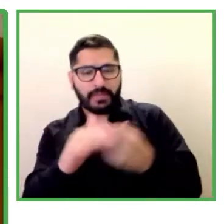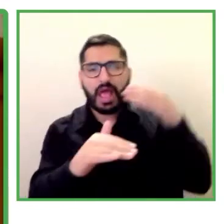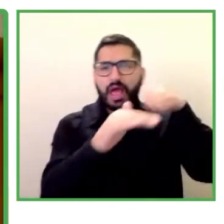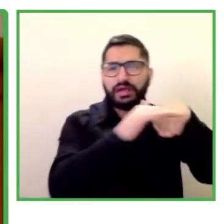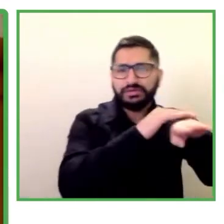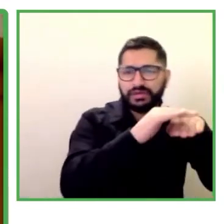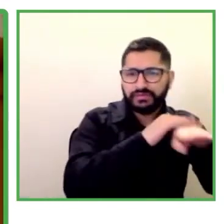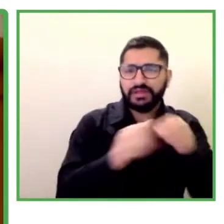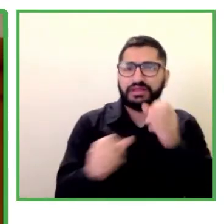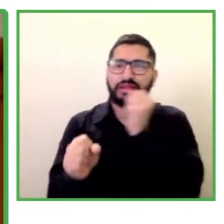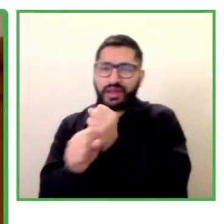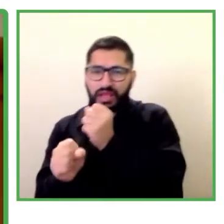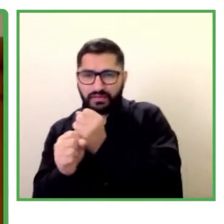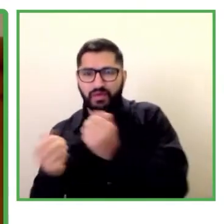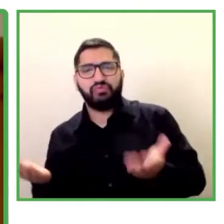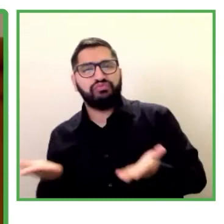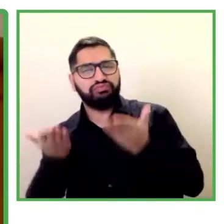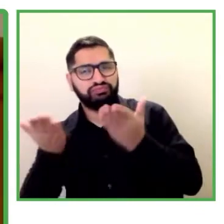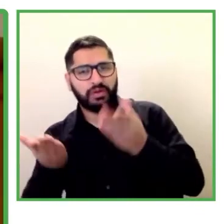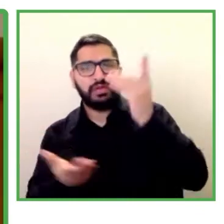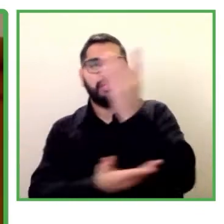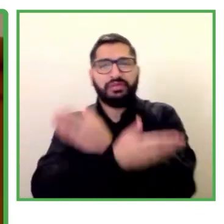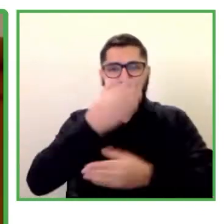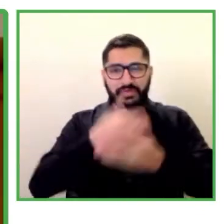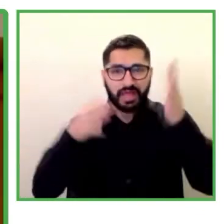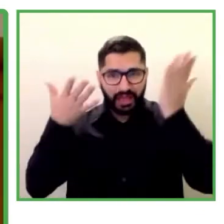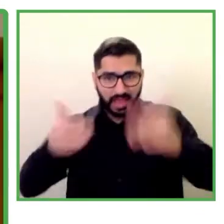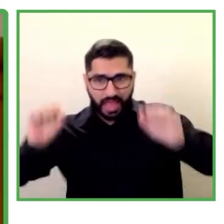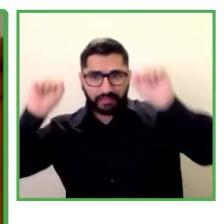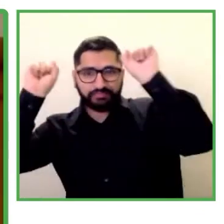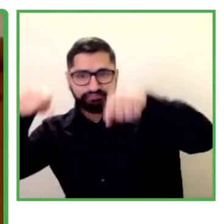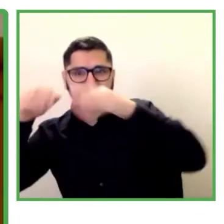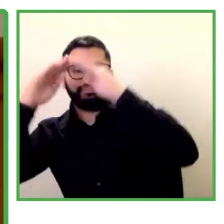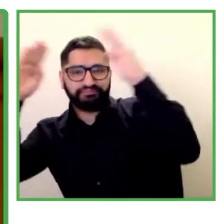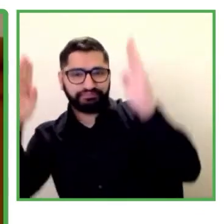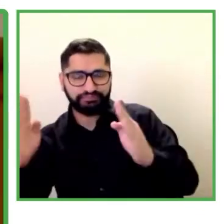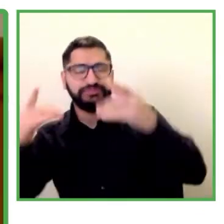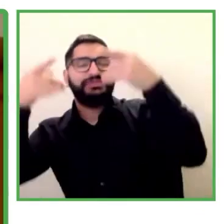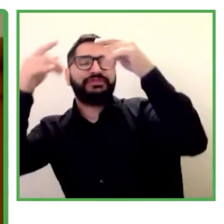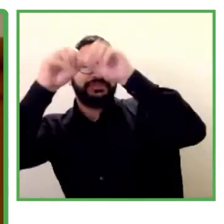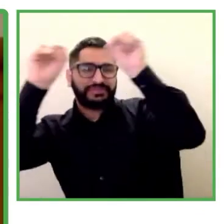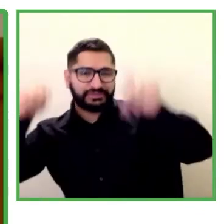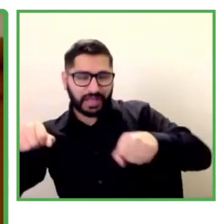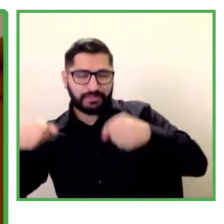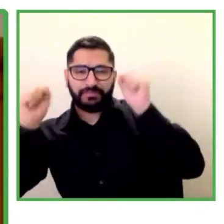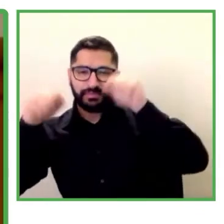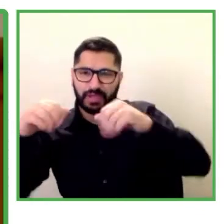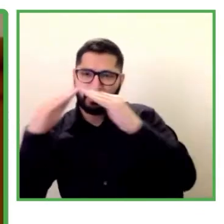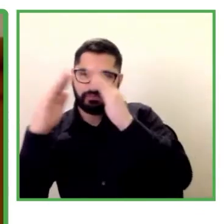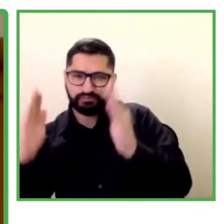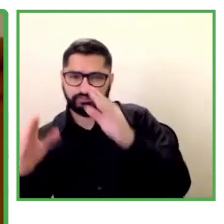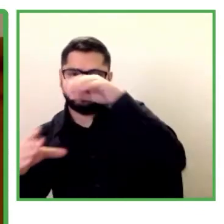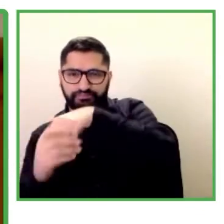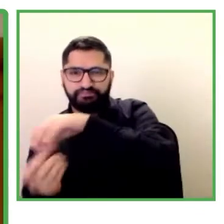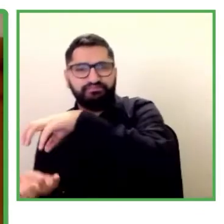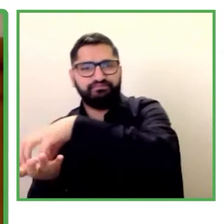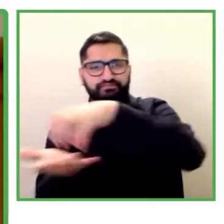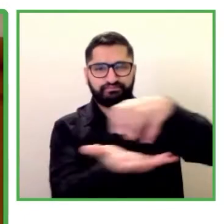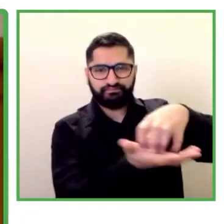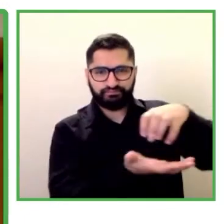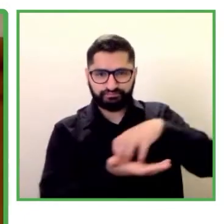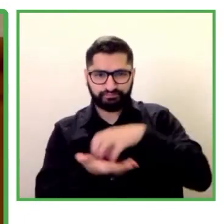esos sistemas de cuotas que existen en gran parte de la región y otras medidas como pueden ser los incentivos